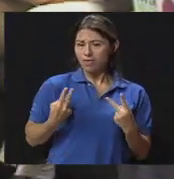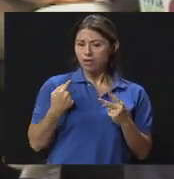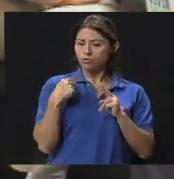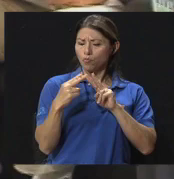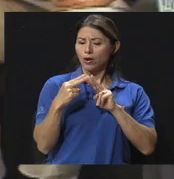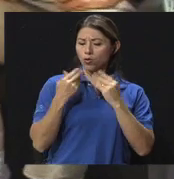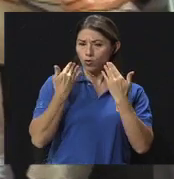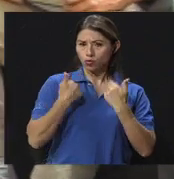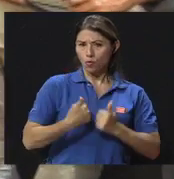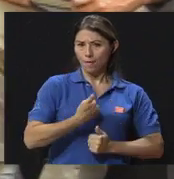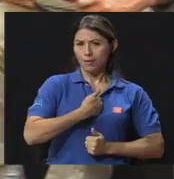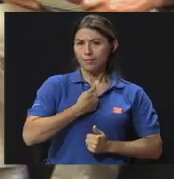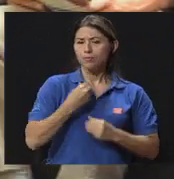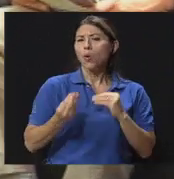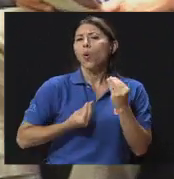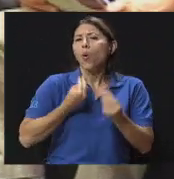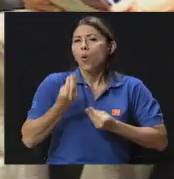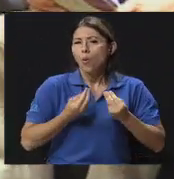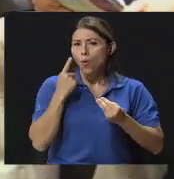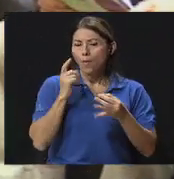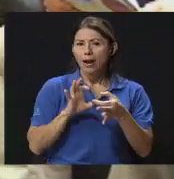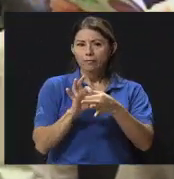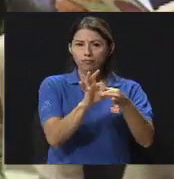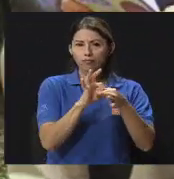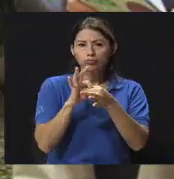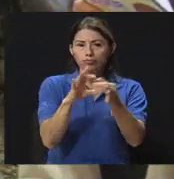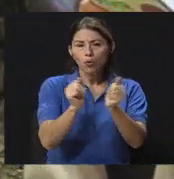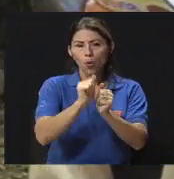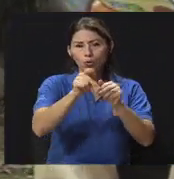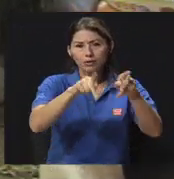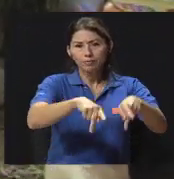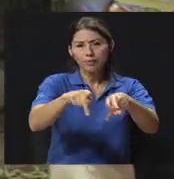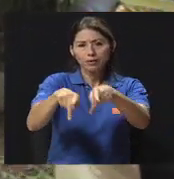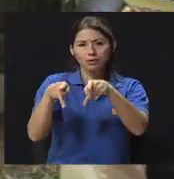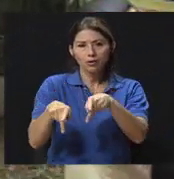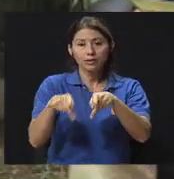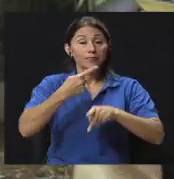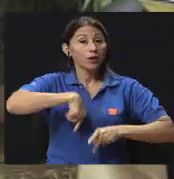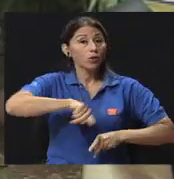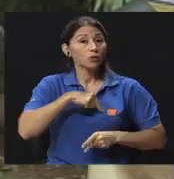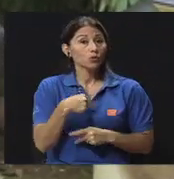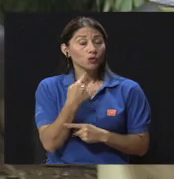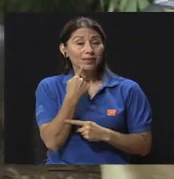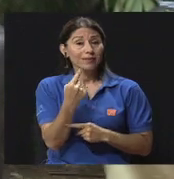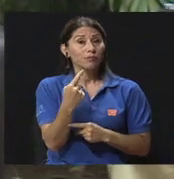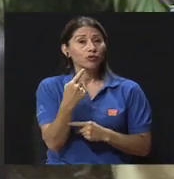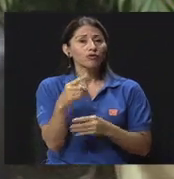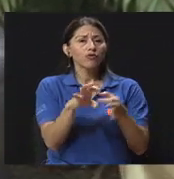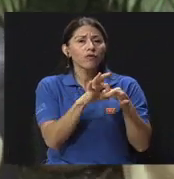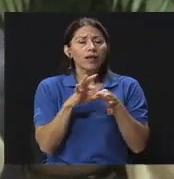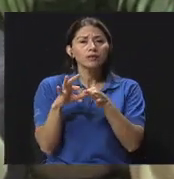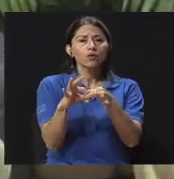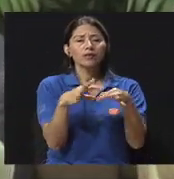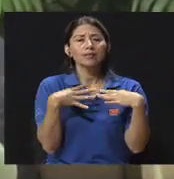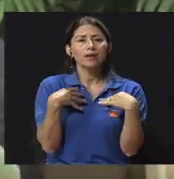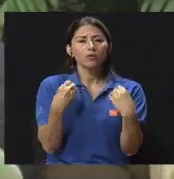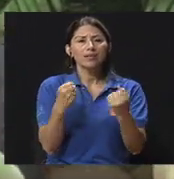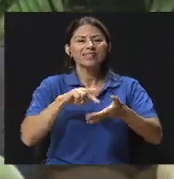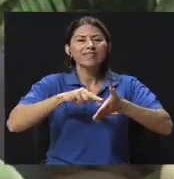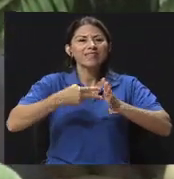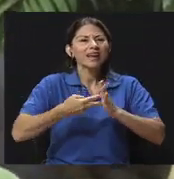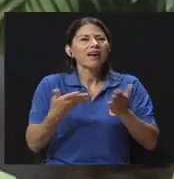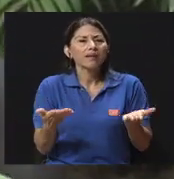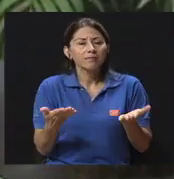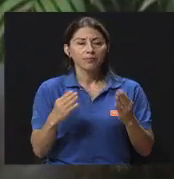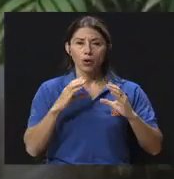de eso. Cuando hablamos de relaciones interpersonales saludables, estamos hablando básicamente de comunicación